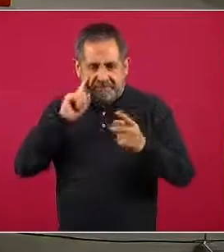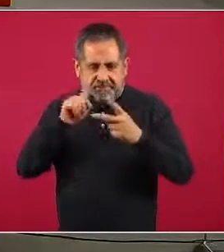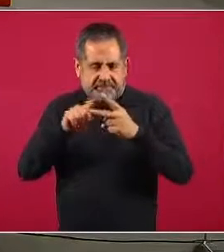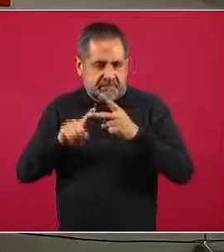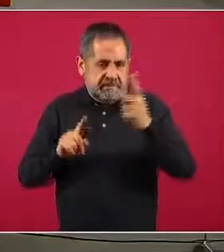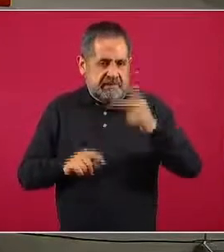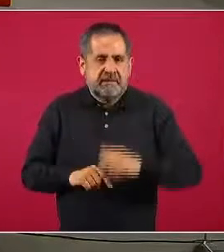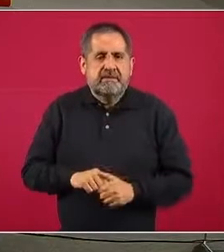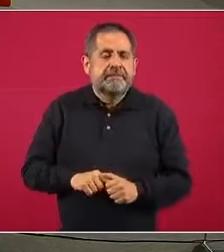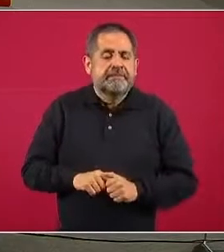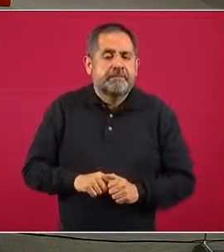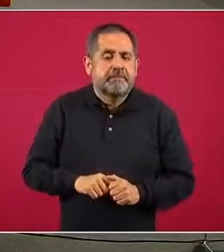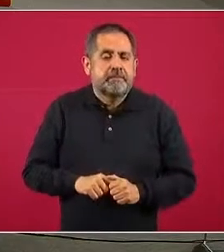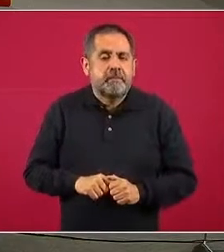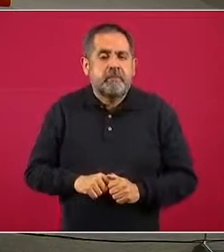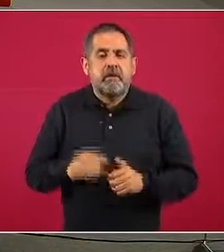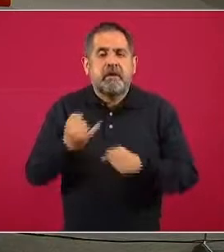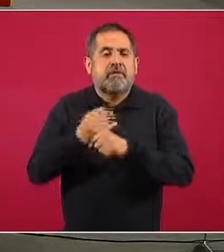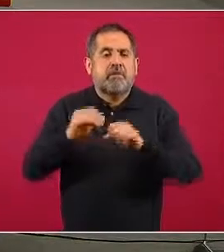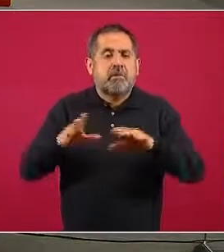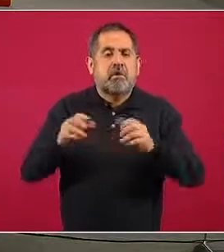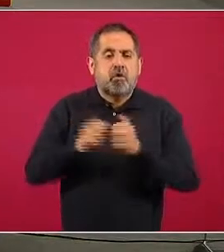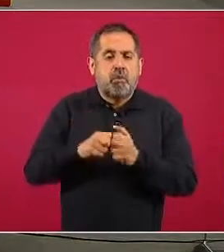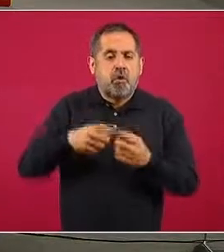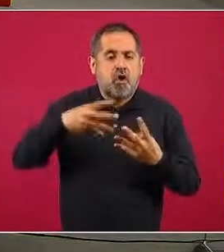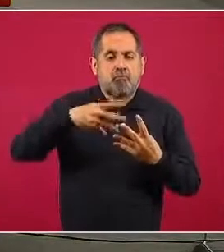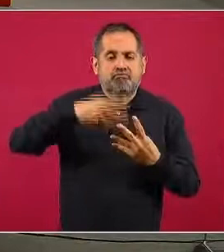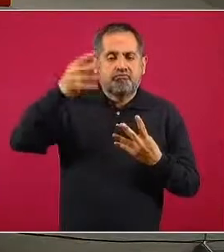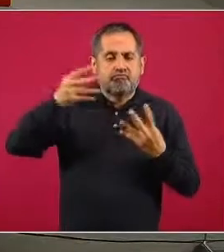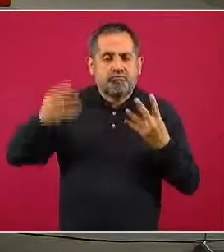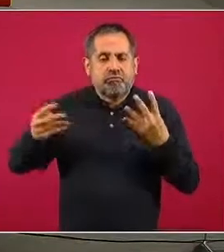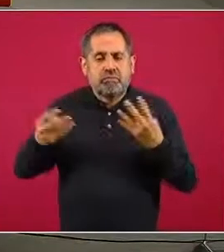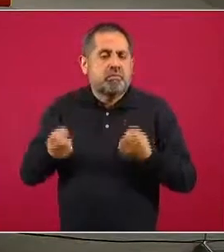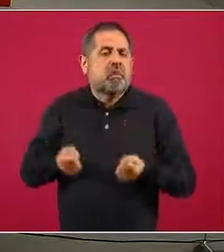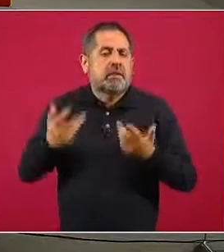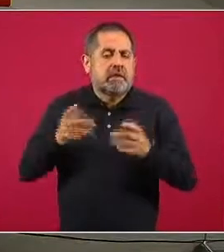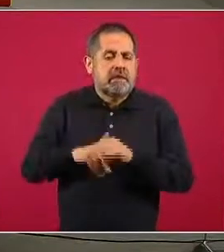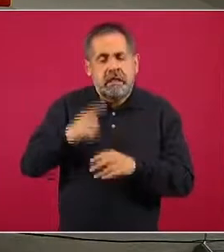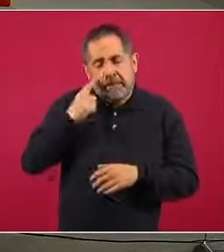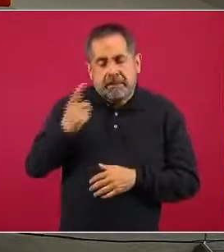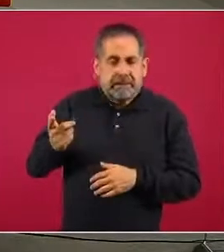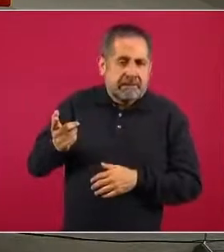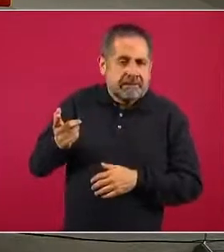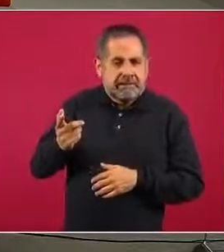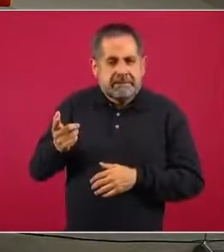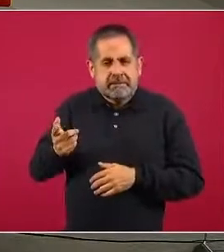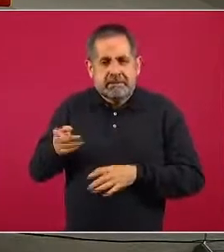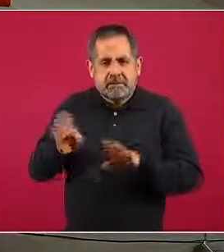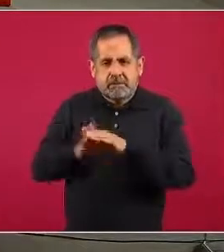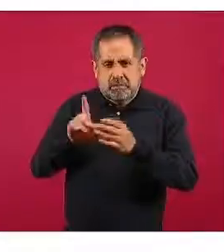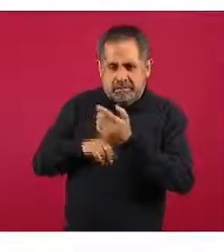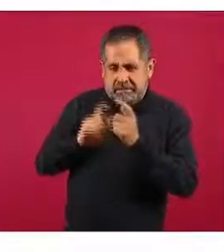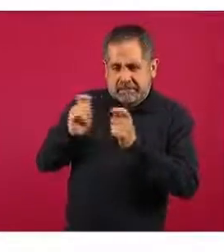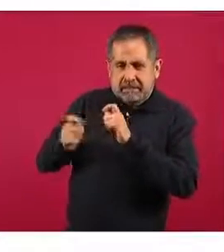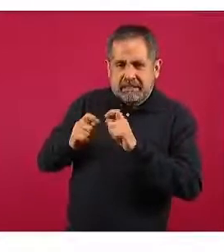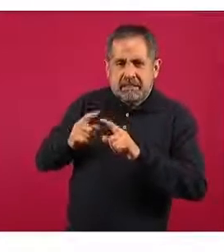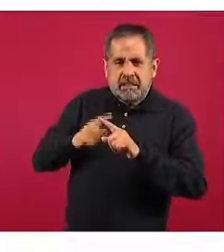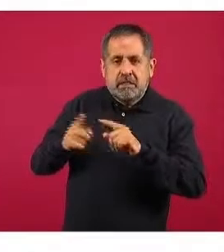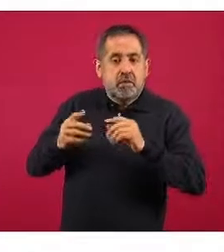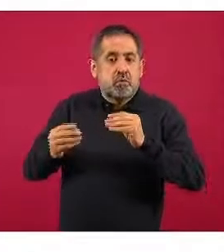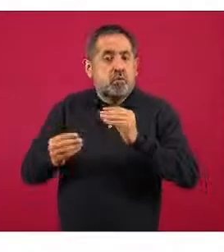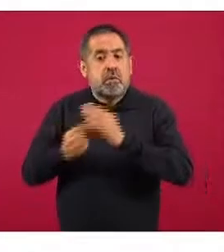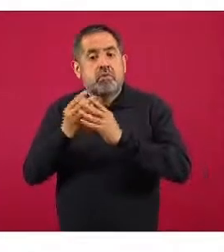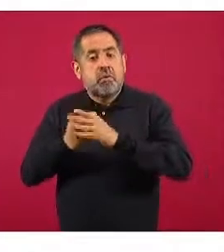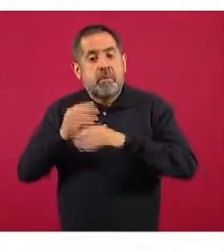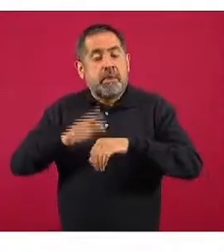es la información, pero ahora en forma de curvas epidémicas y que representan para este gráfico los casos nuevos